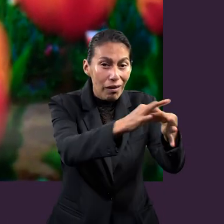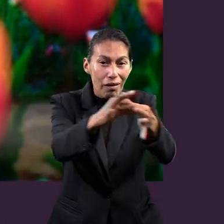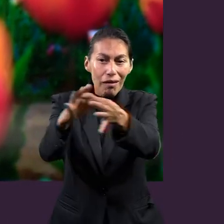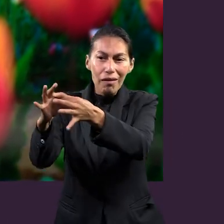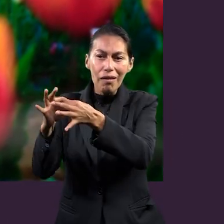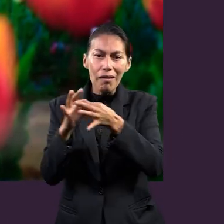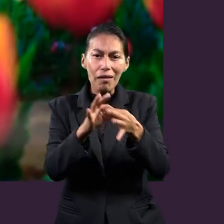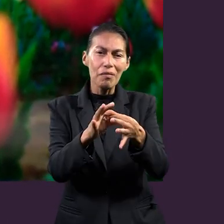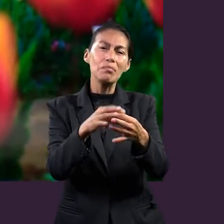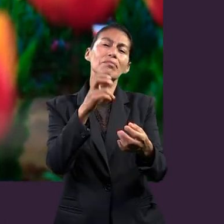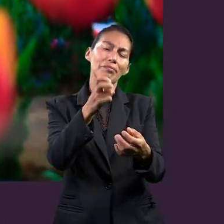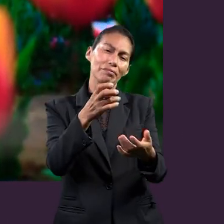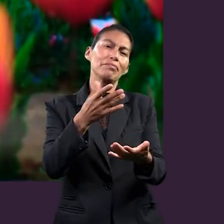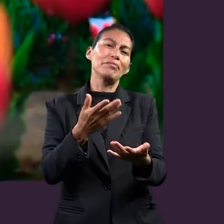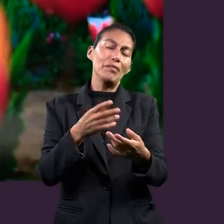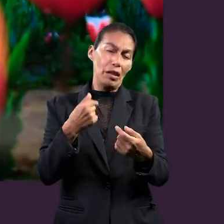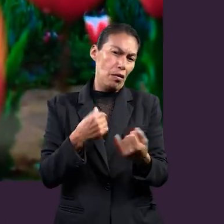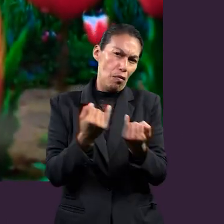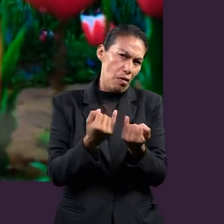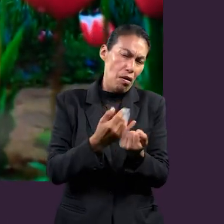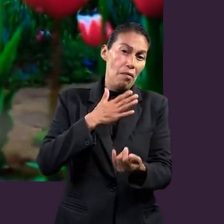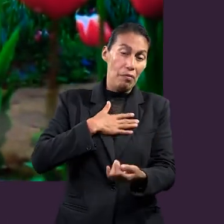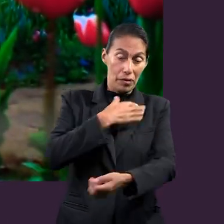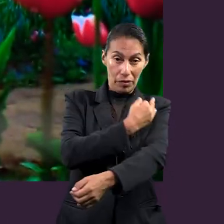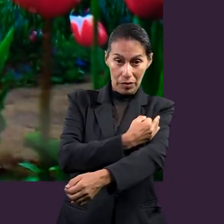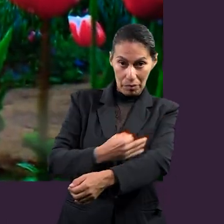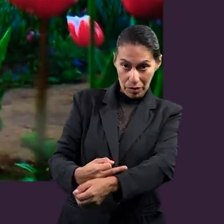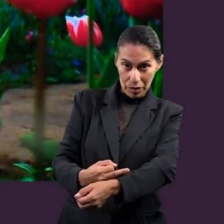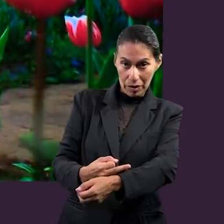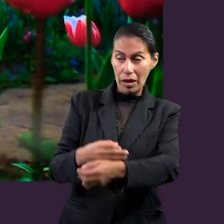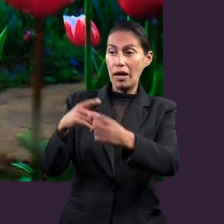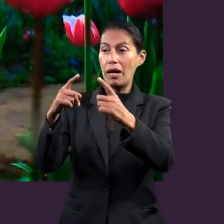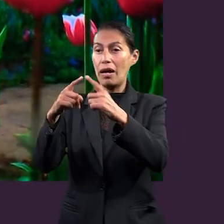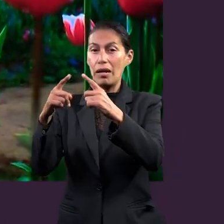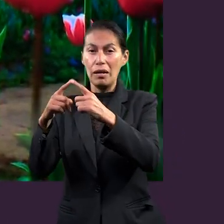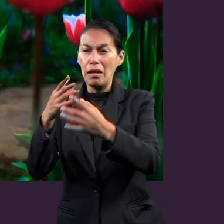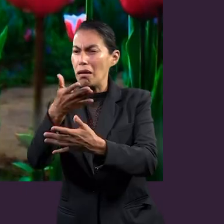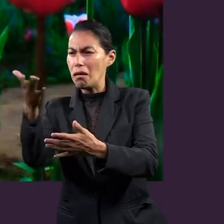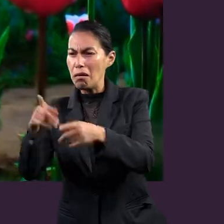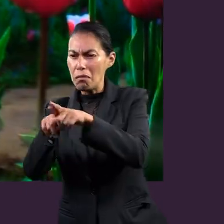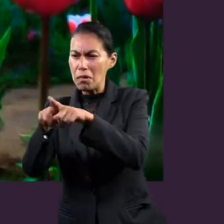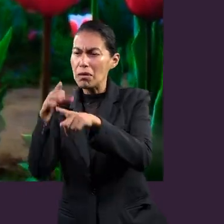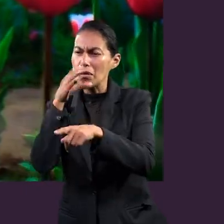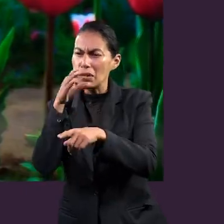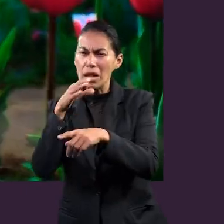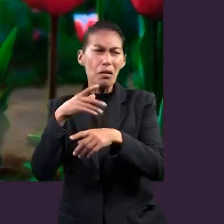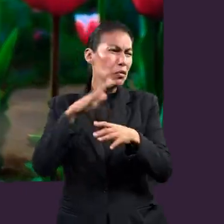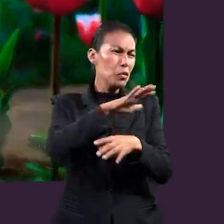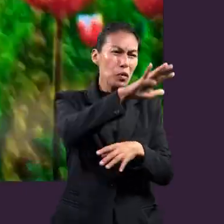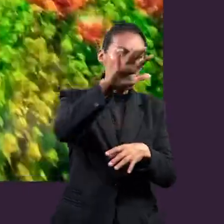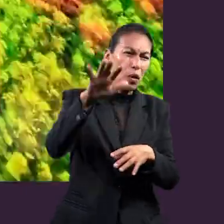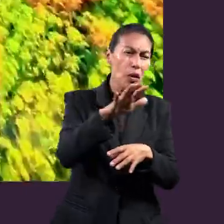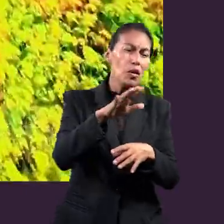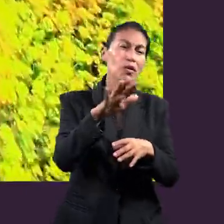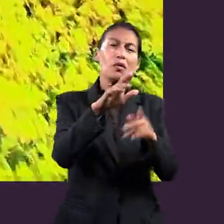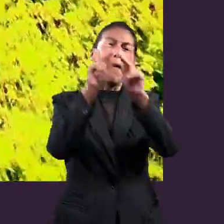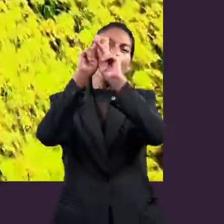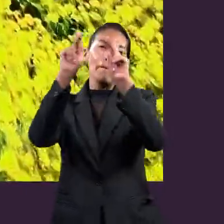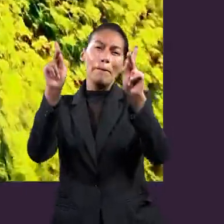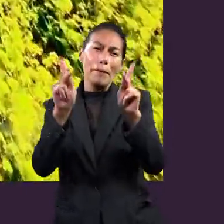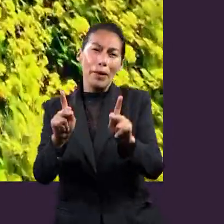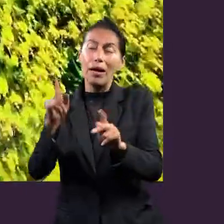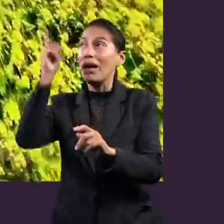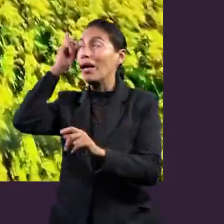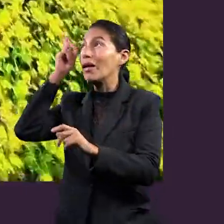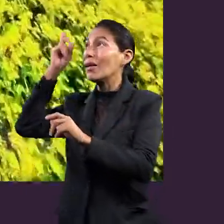en paz en todas mis relaciones humanas, empezando por vivir en paz en la familia, en paz en la iglesia y en paz